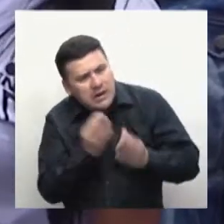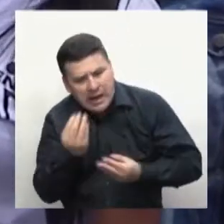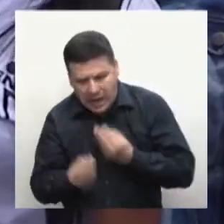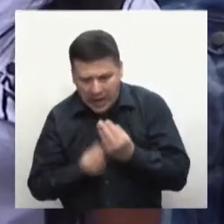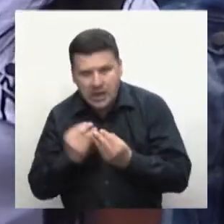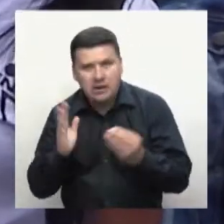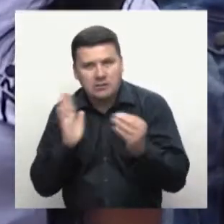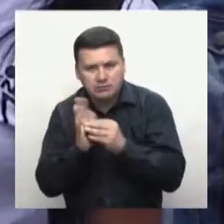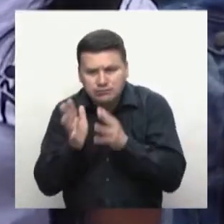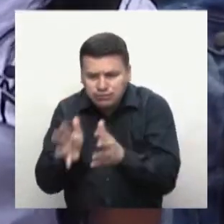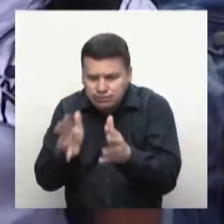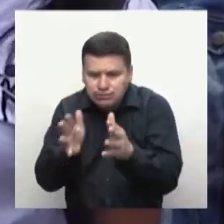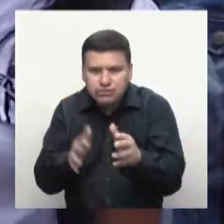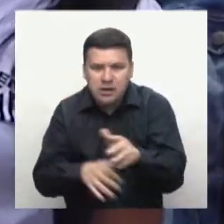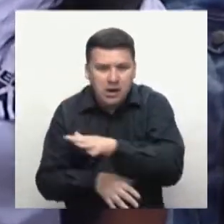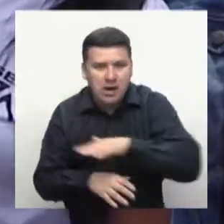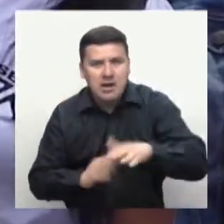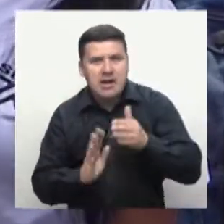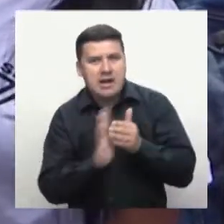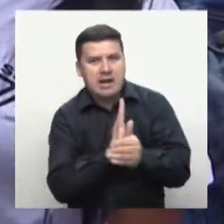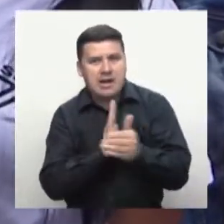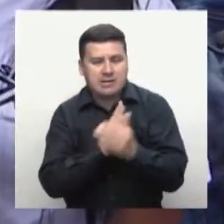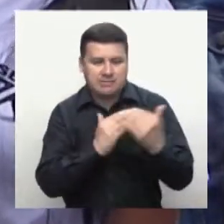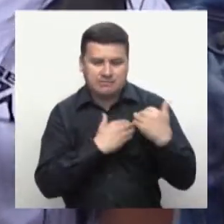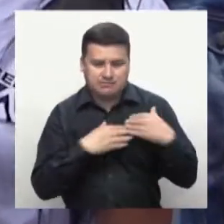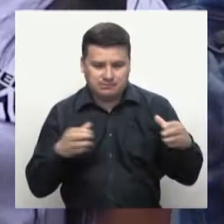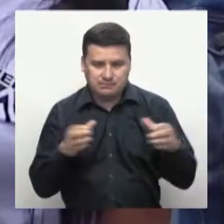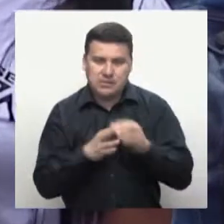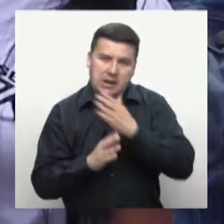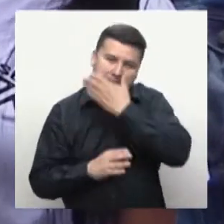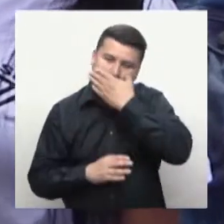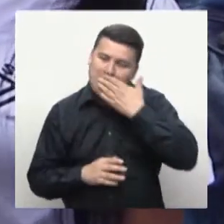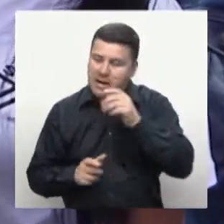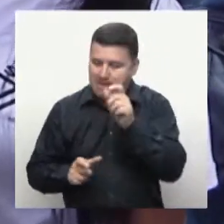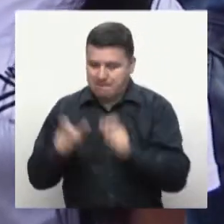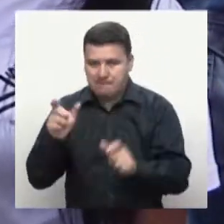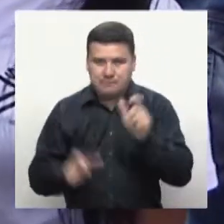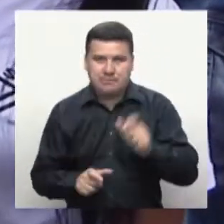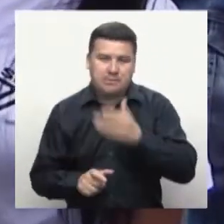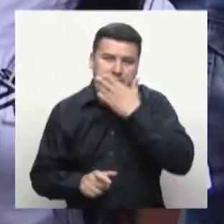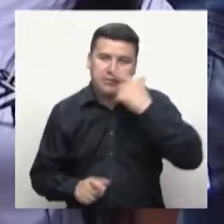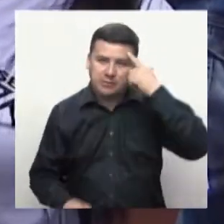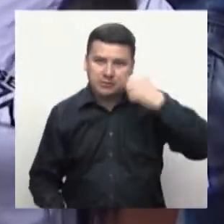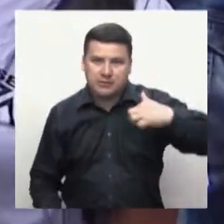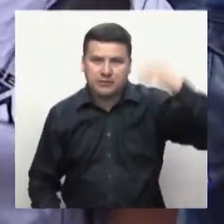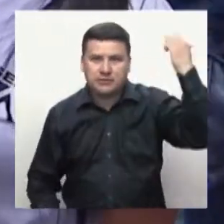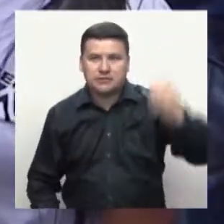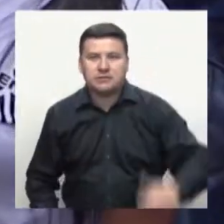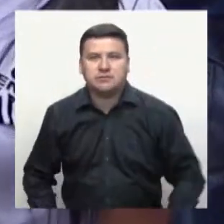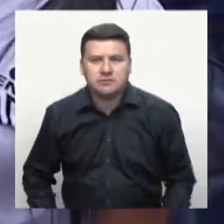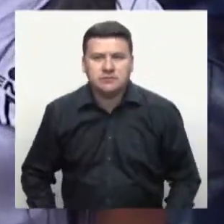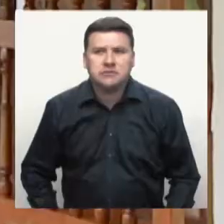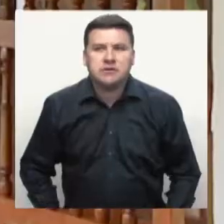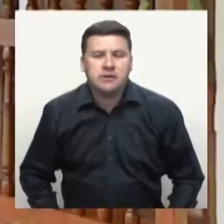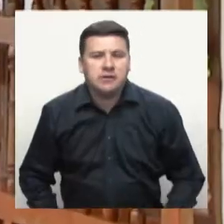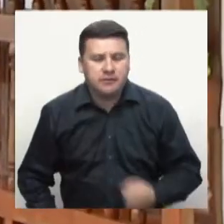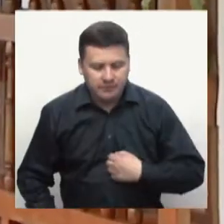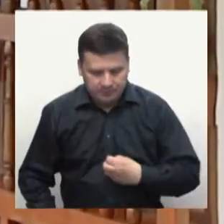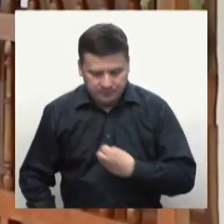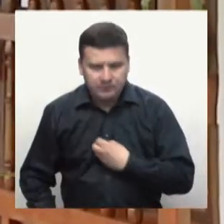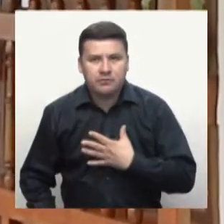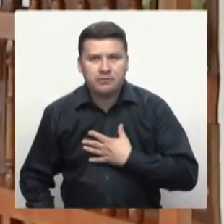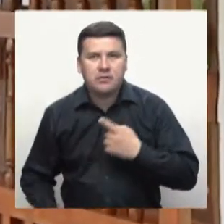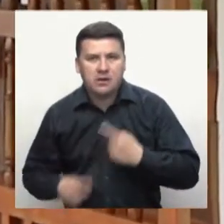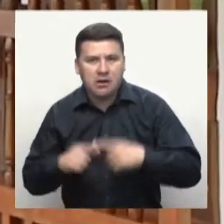de paz que tanto estamos haciendo y necesitando y todas aquellas habilidades y competencias que los hagan unas mejores personas, unos mejores profesionales. Había